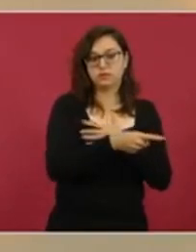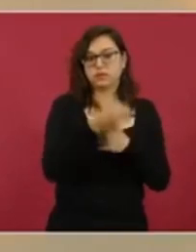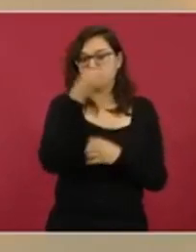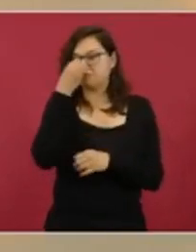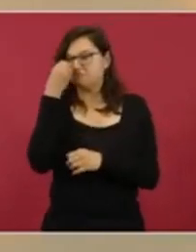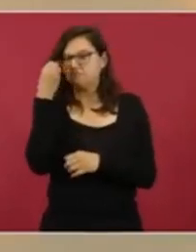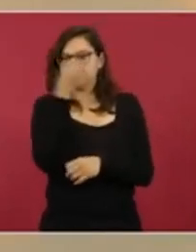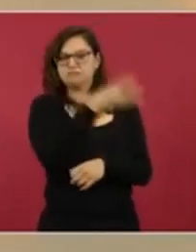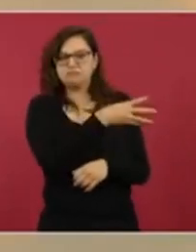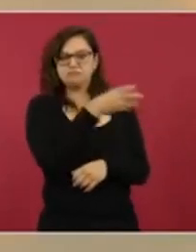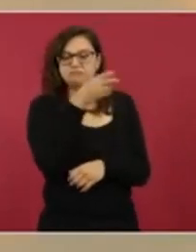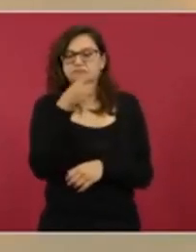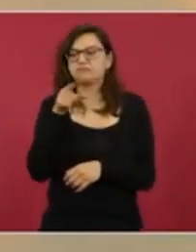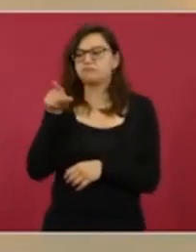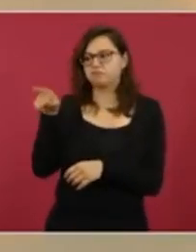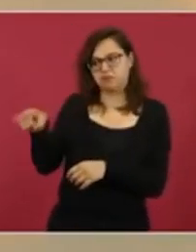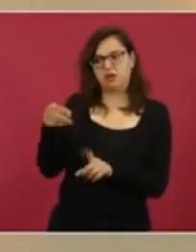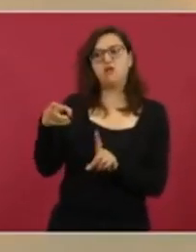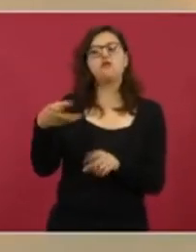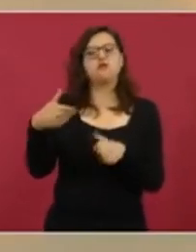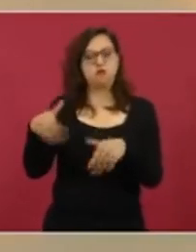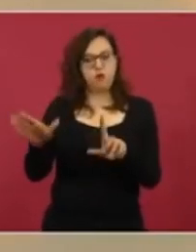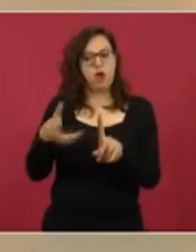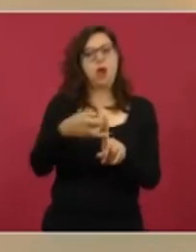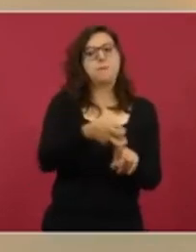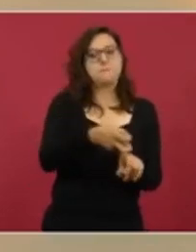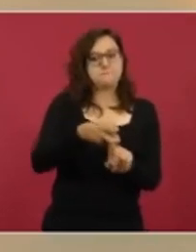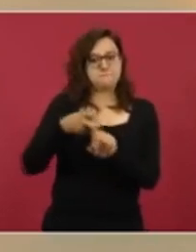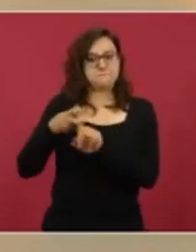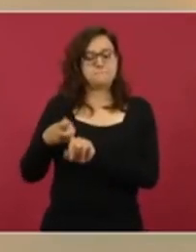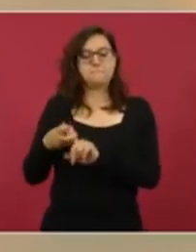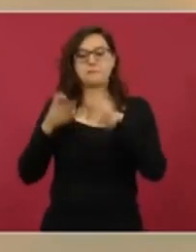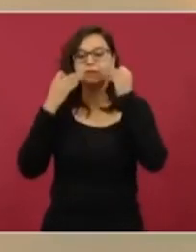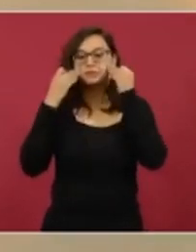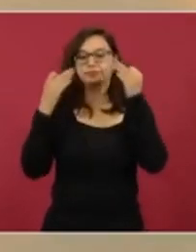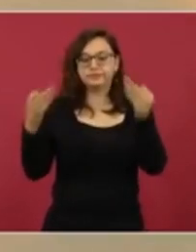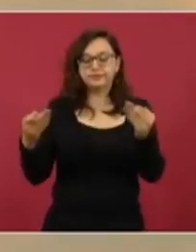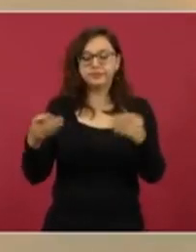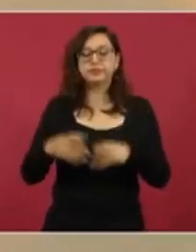y que, según testimonios, fue privado de la vida.